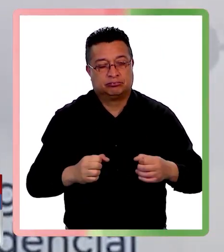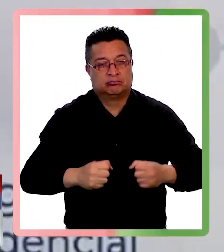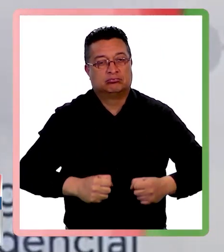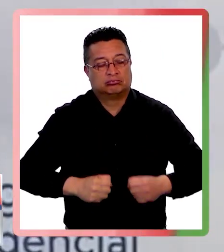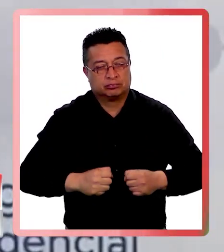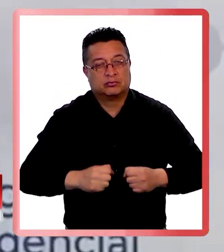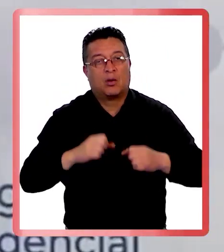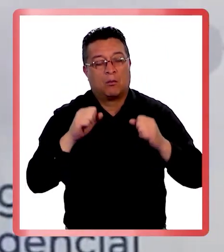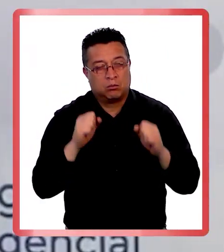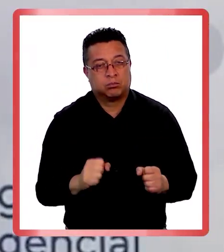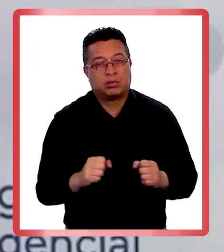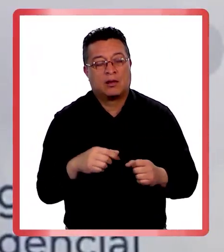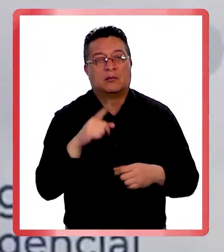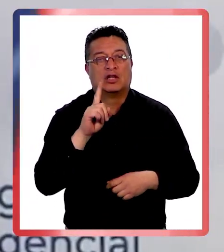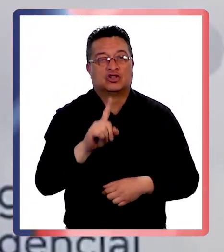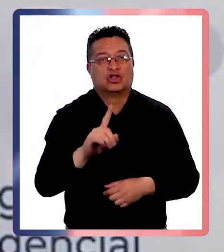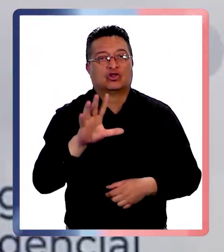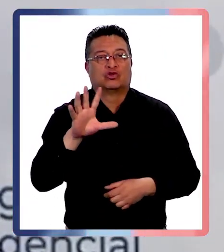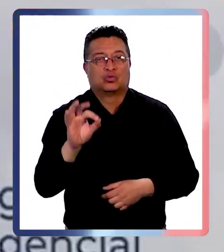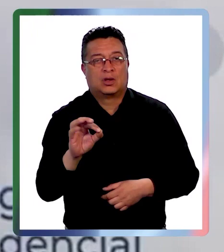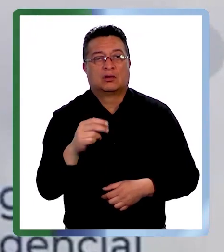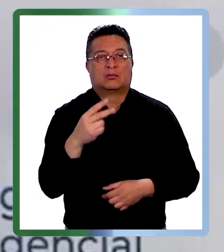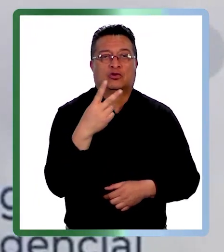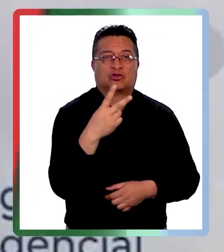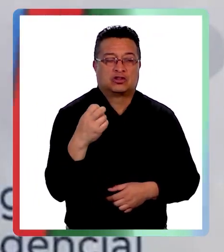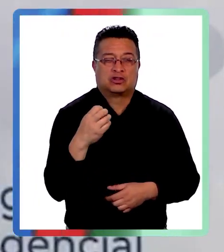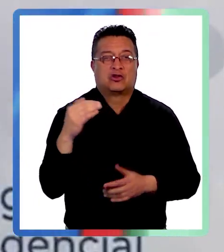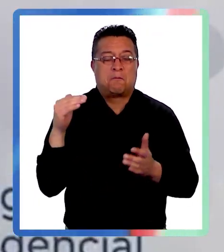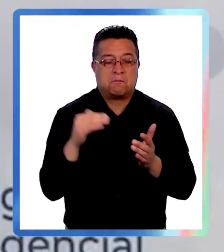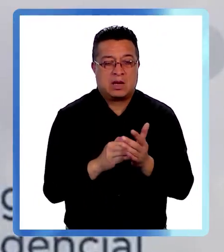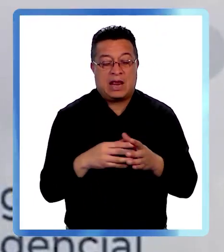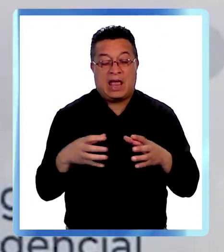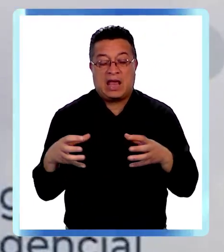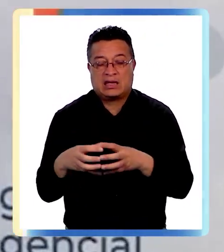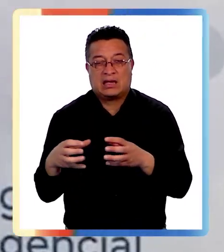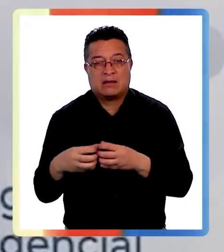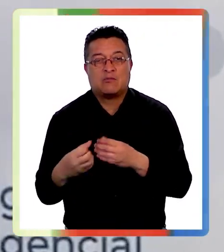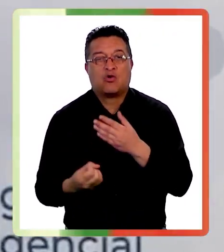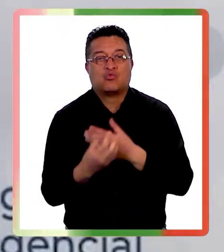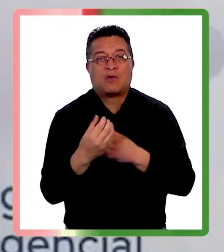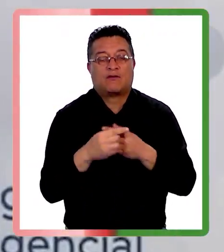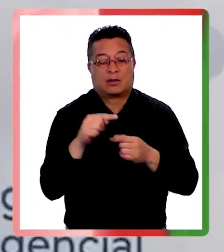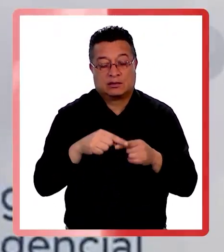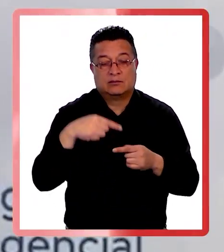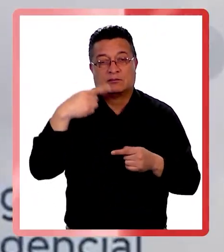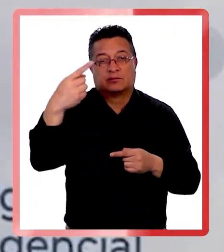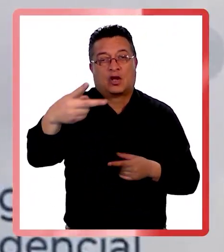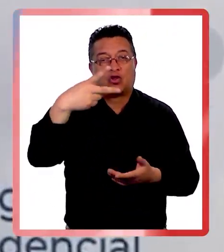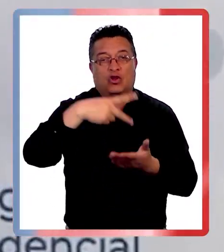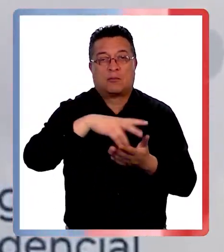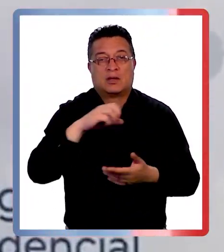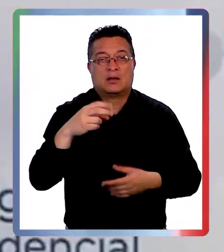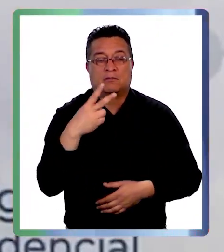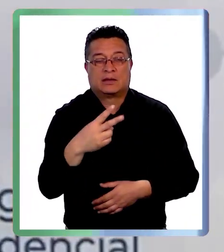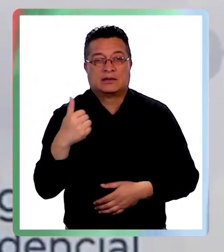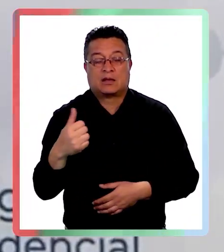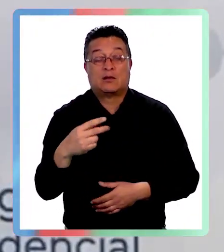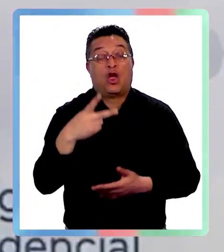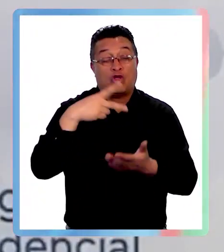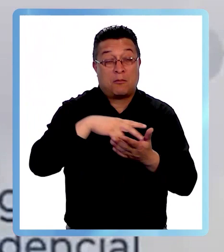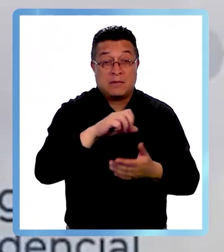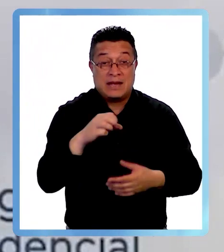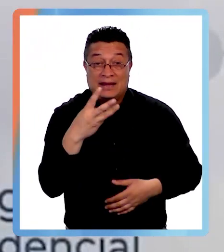que da para 150 200 mil equipos nuevos quizás de aquí al 2026 y al 2030